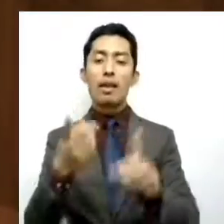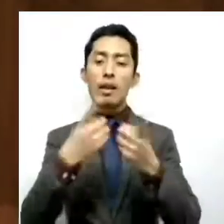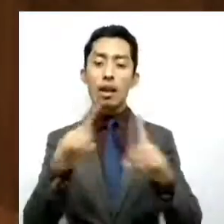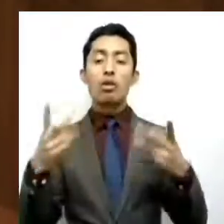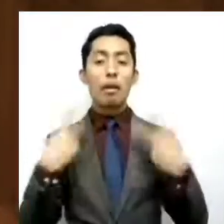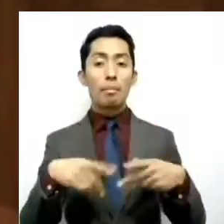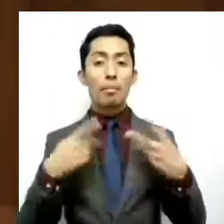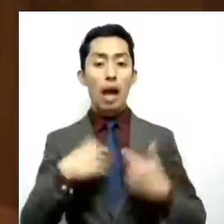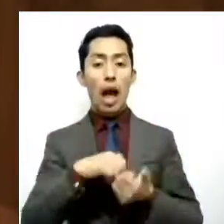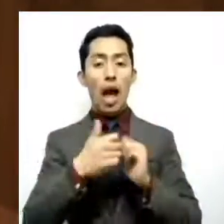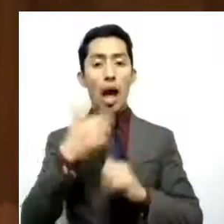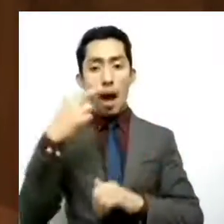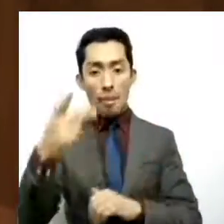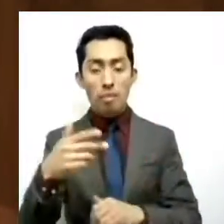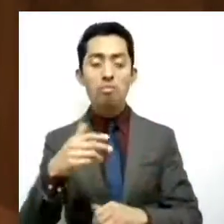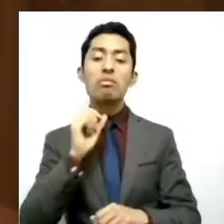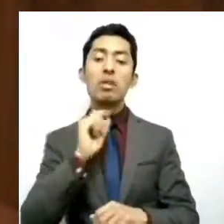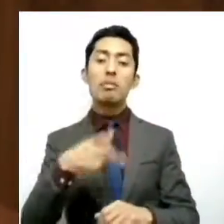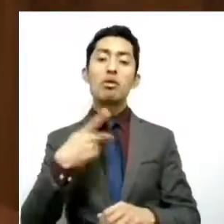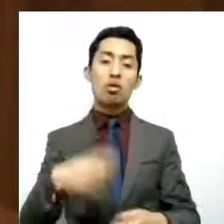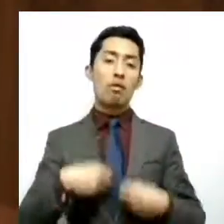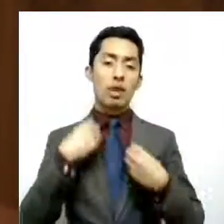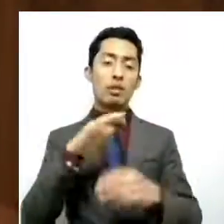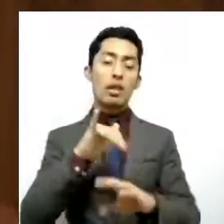y sus condiciones de vida.